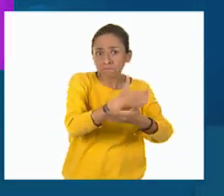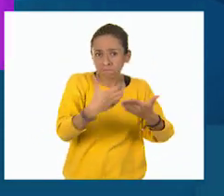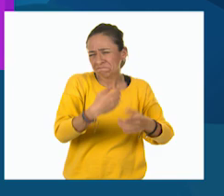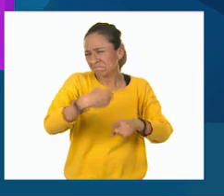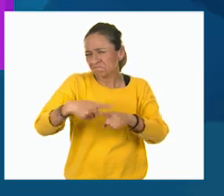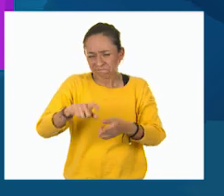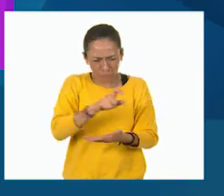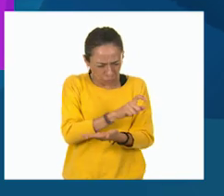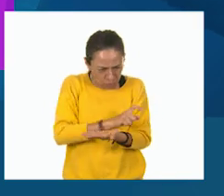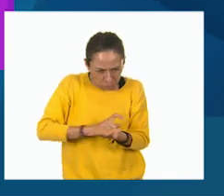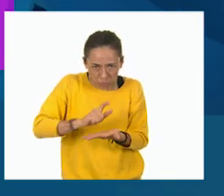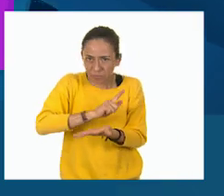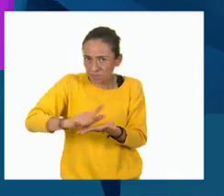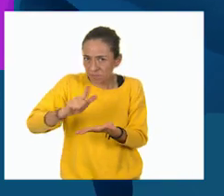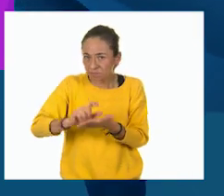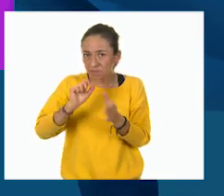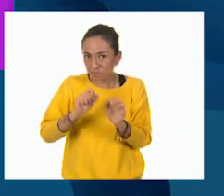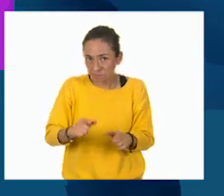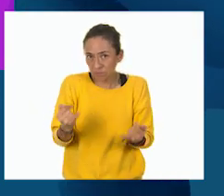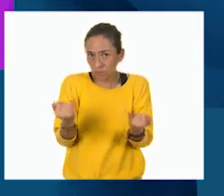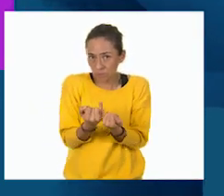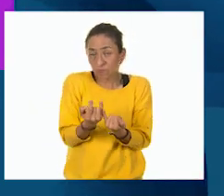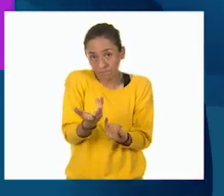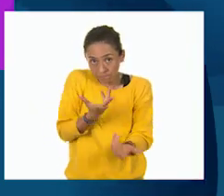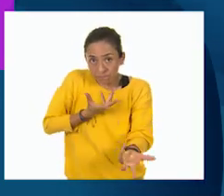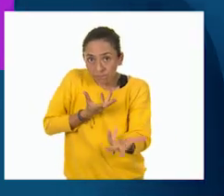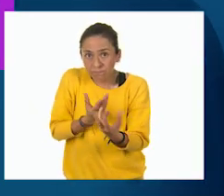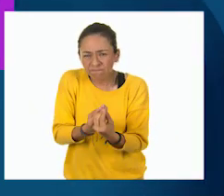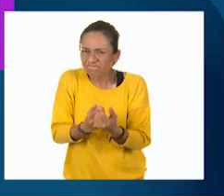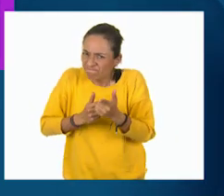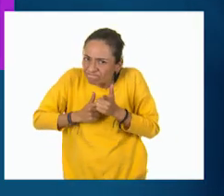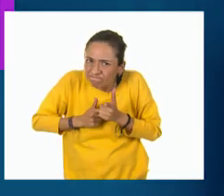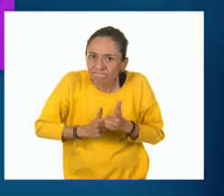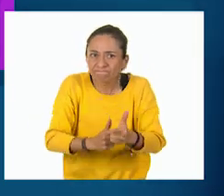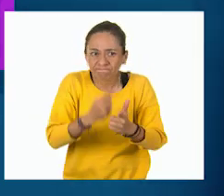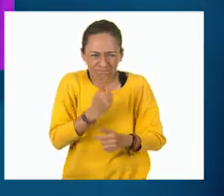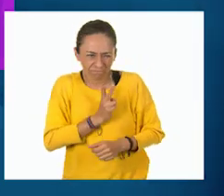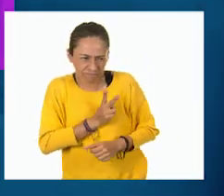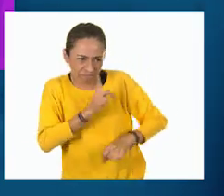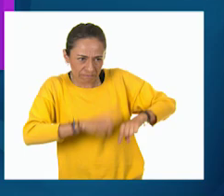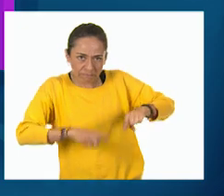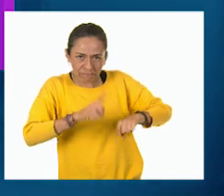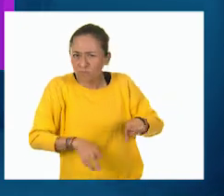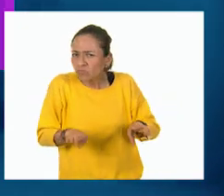Sigamos luchando juntos contra este virus cuidándonos los unos a los otros.